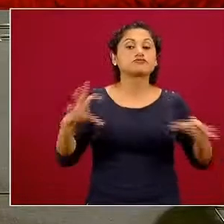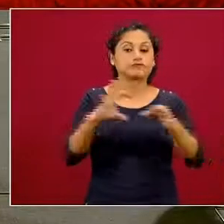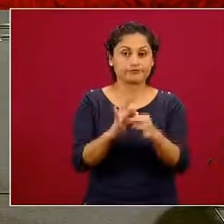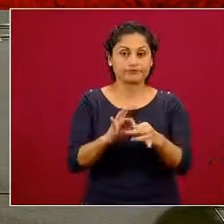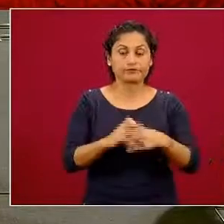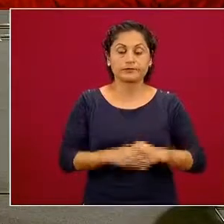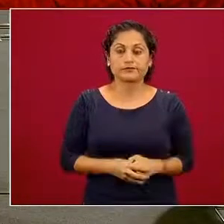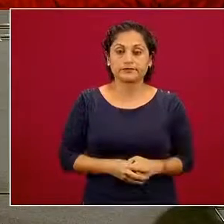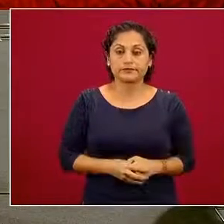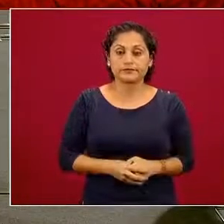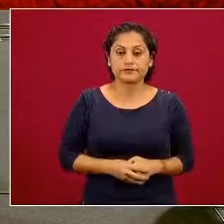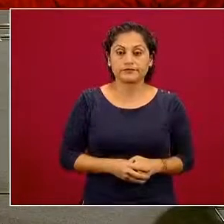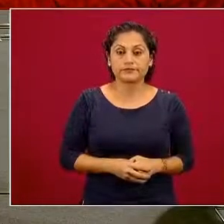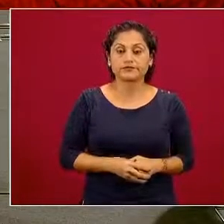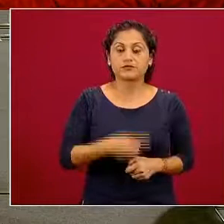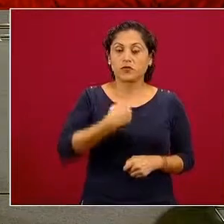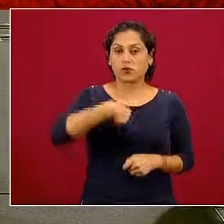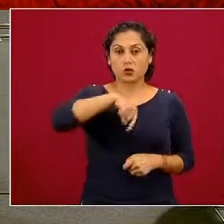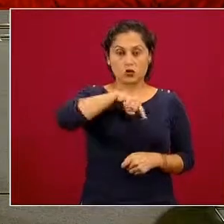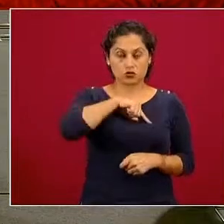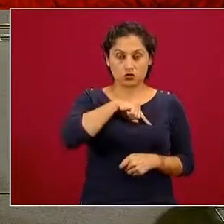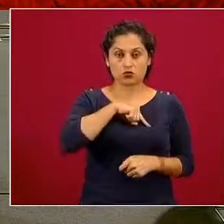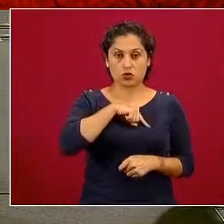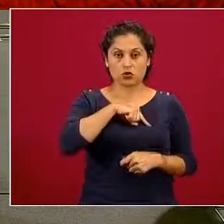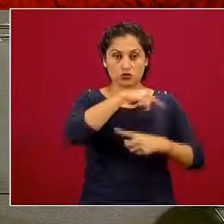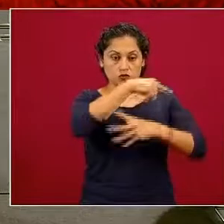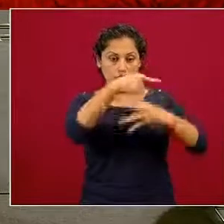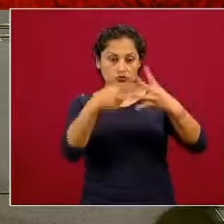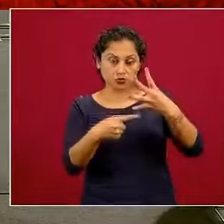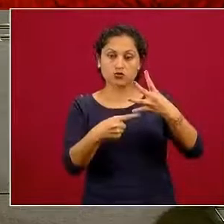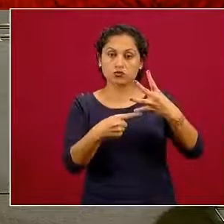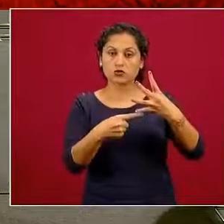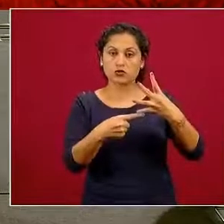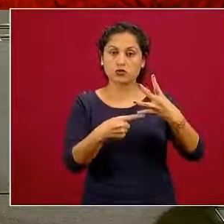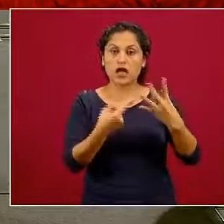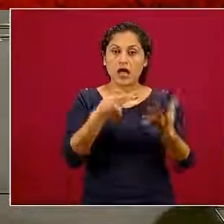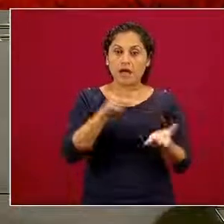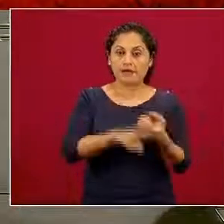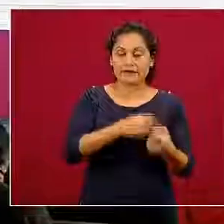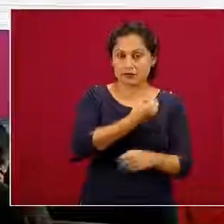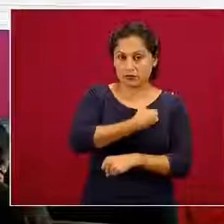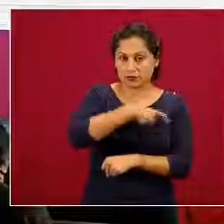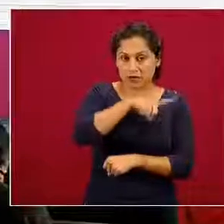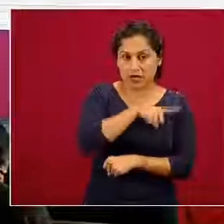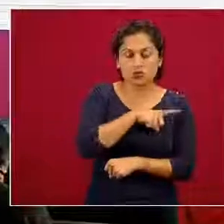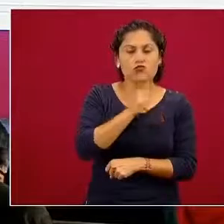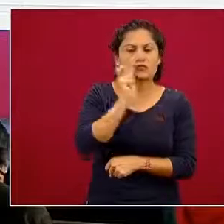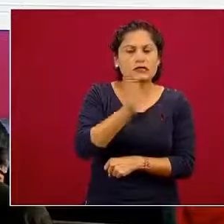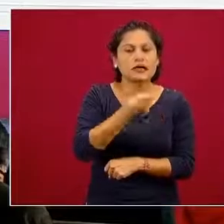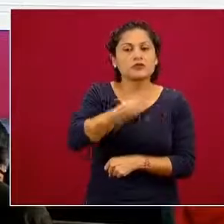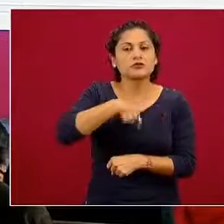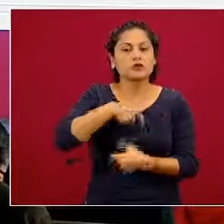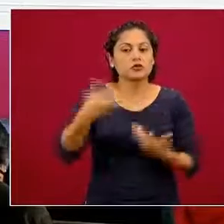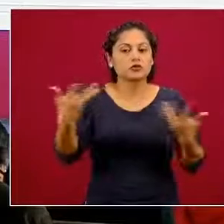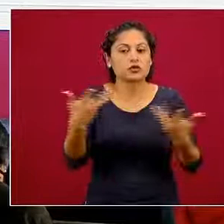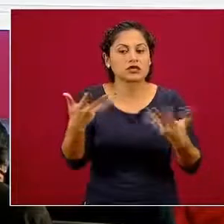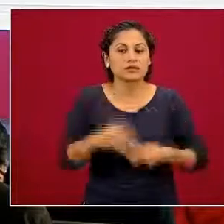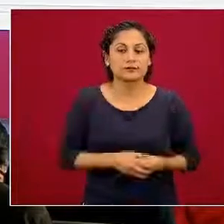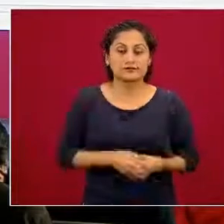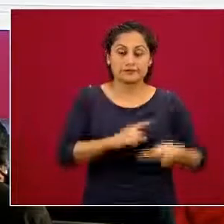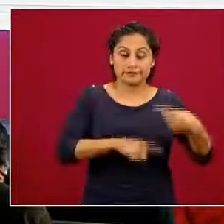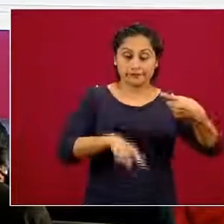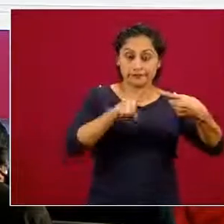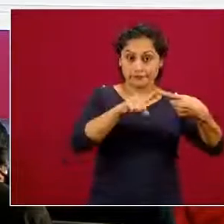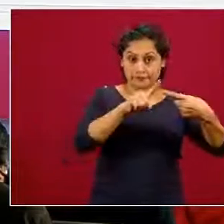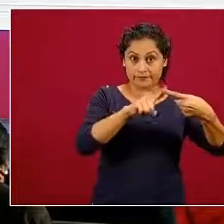Lo que hemos hecho en estos cuatro componentes del marco de la salud pública es lo siguiente. A nivel de la vigilancia,